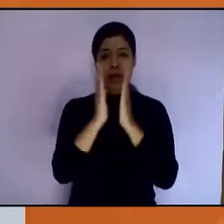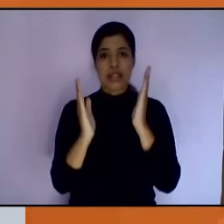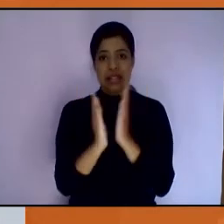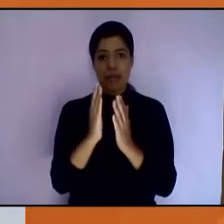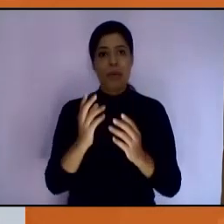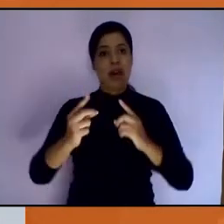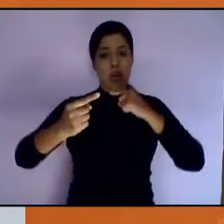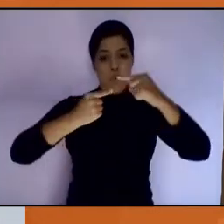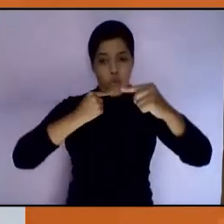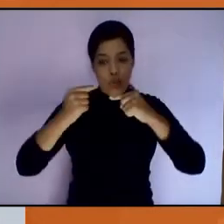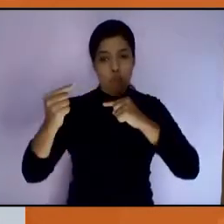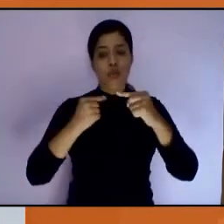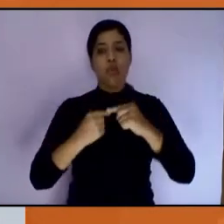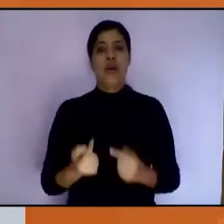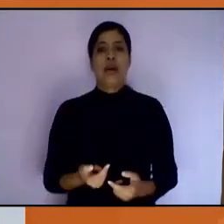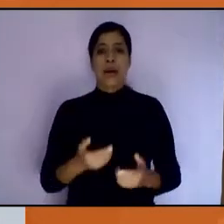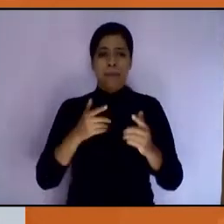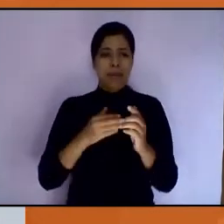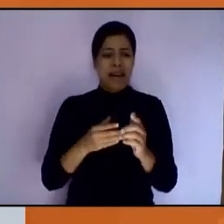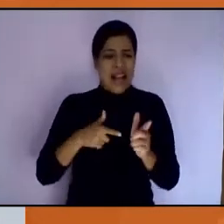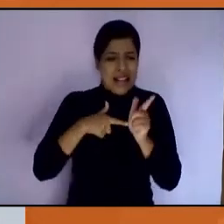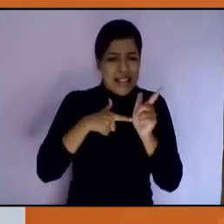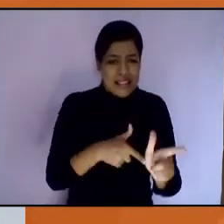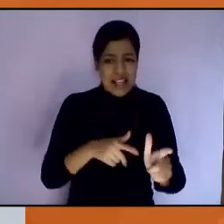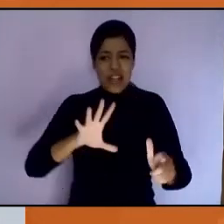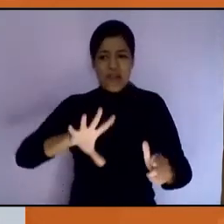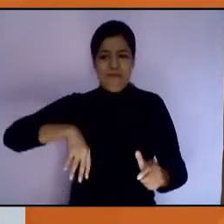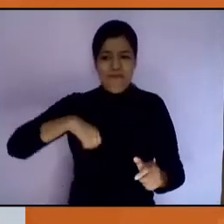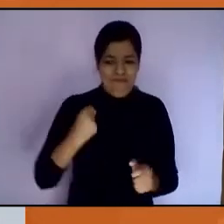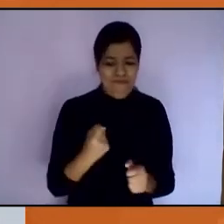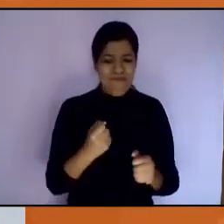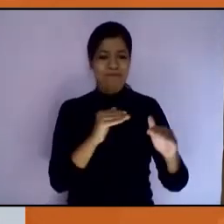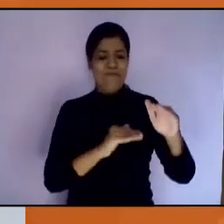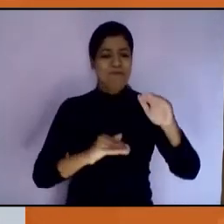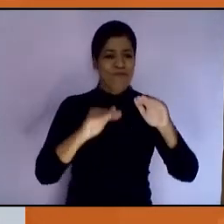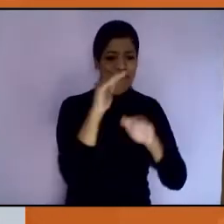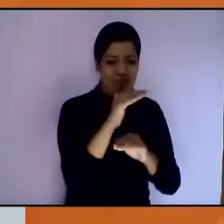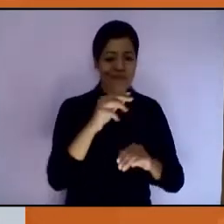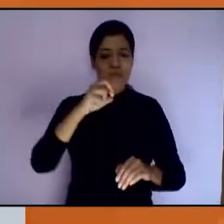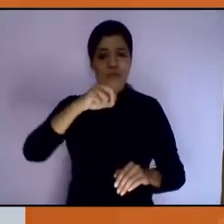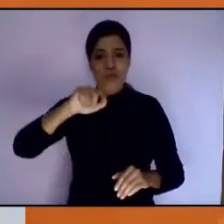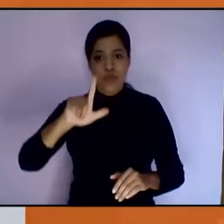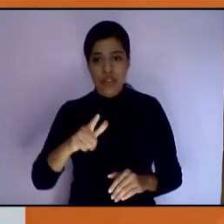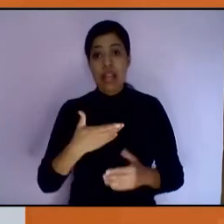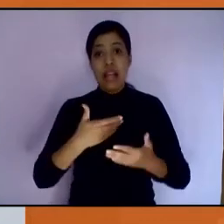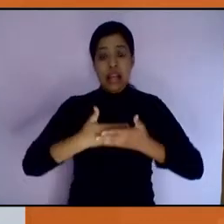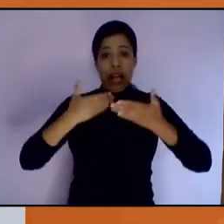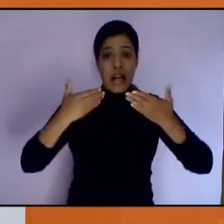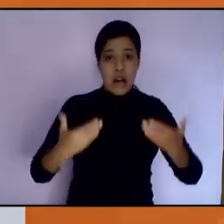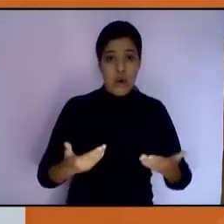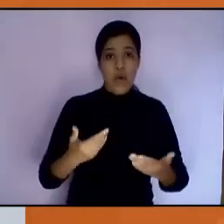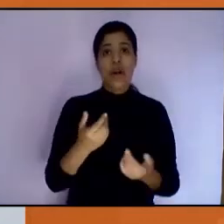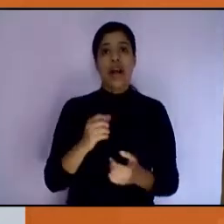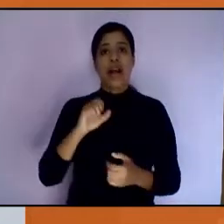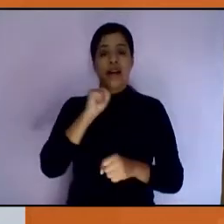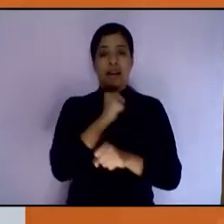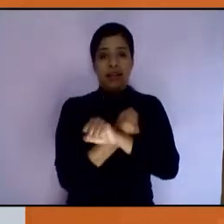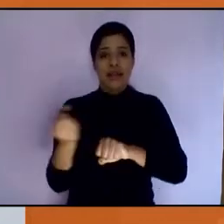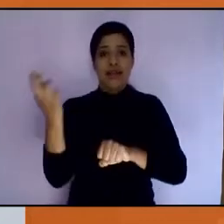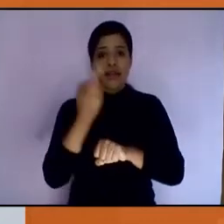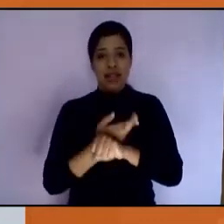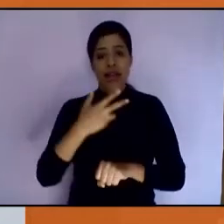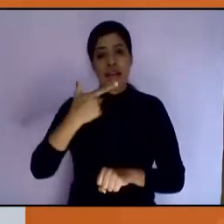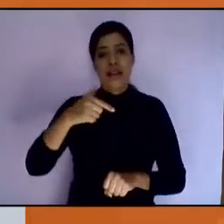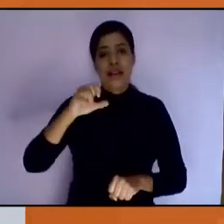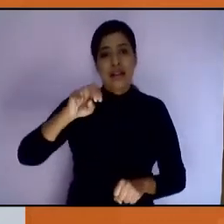este diálogo que nos lleve a seguir fortaleciendo las estrategias de nuestro Estado y quiero ceder la palabra a nuestro secretario Genaro